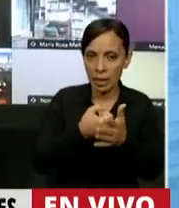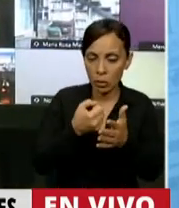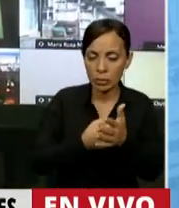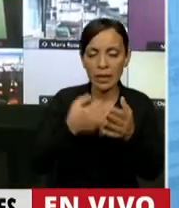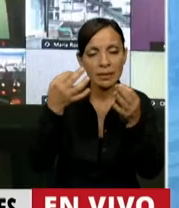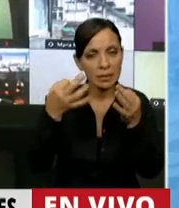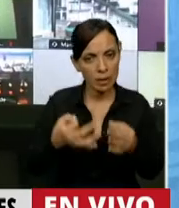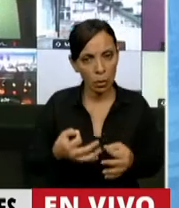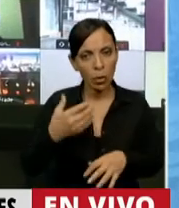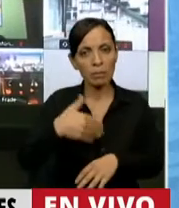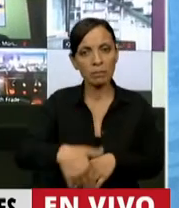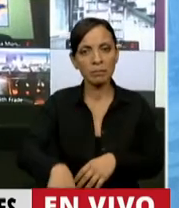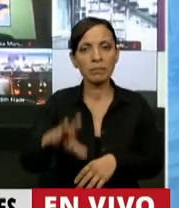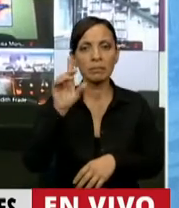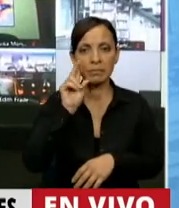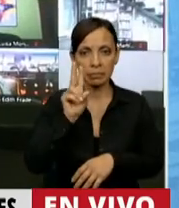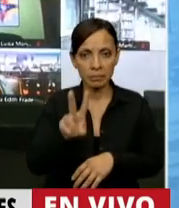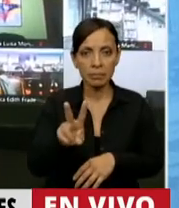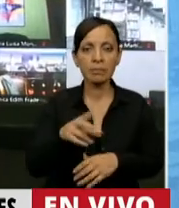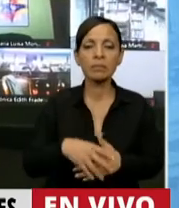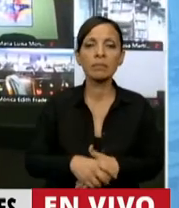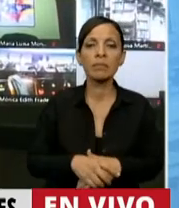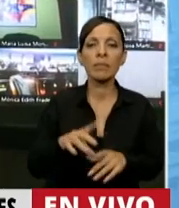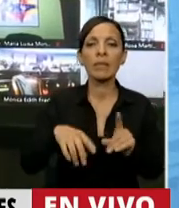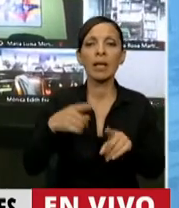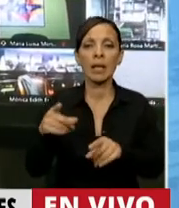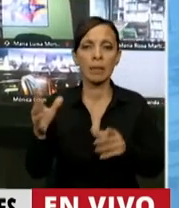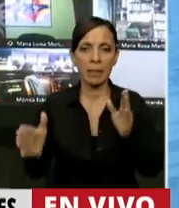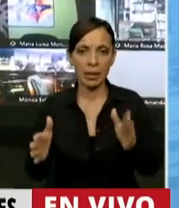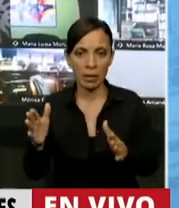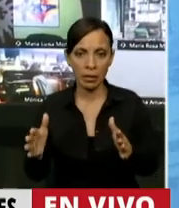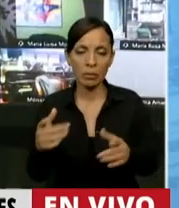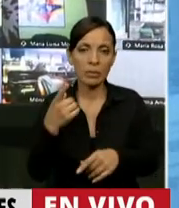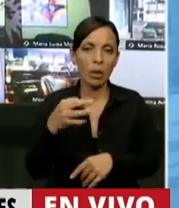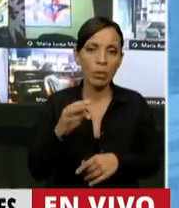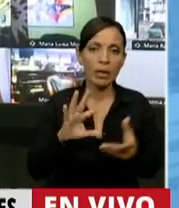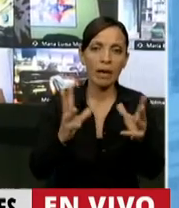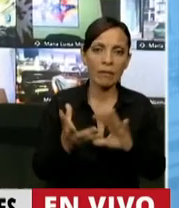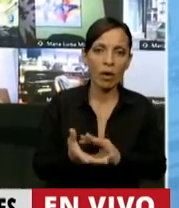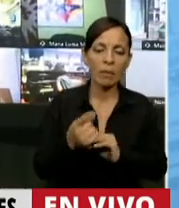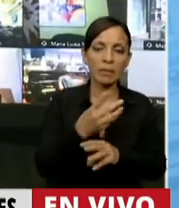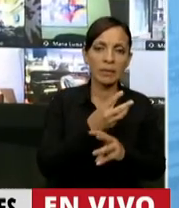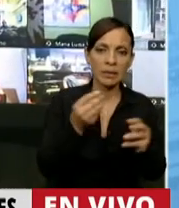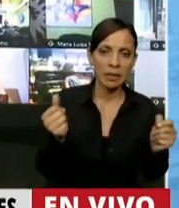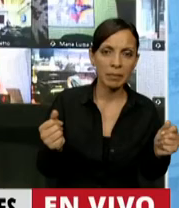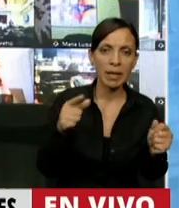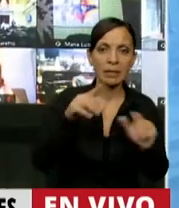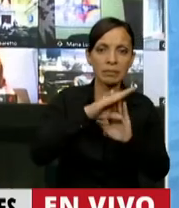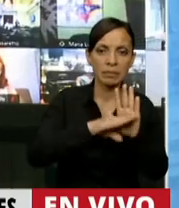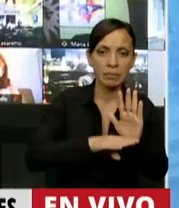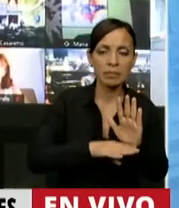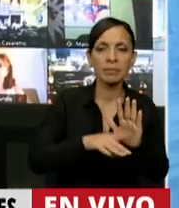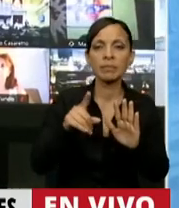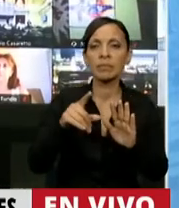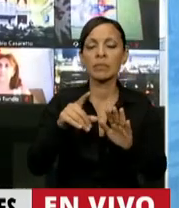seguramente en el próximo periodo porque es la única forma de terminar con este régimen de hambre, de